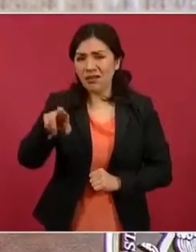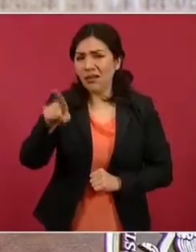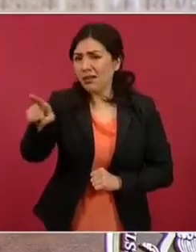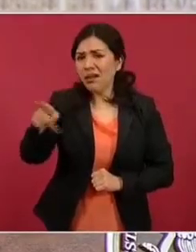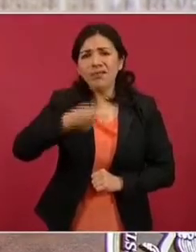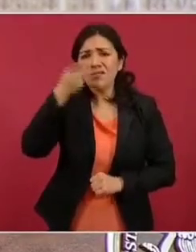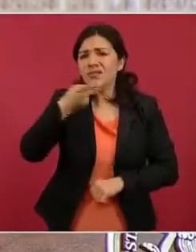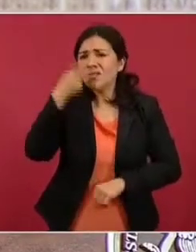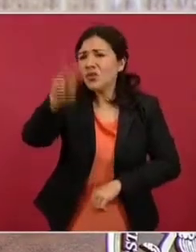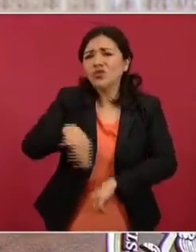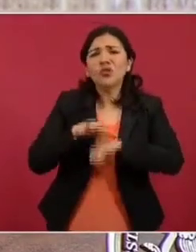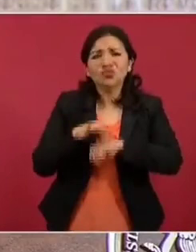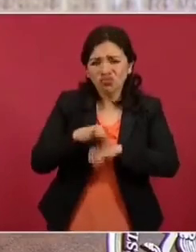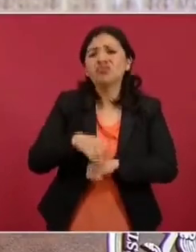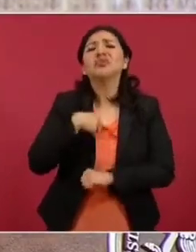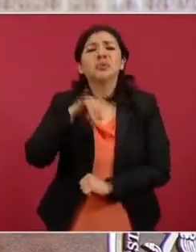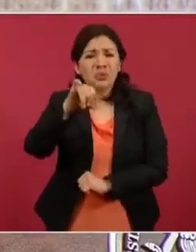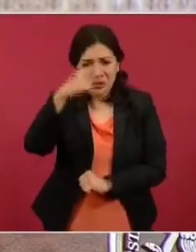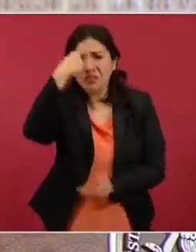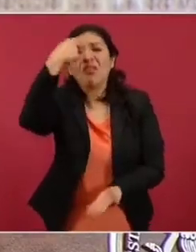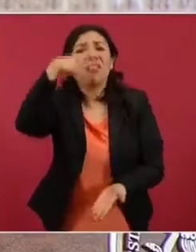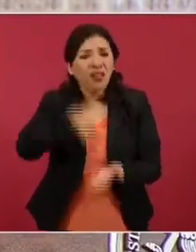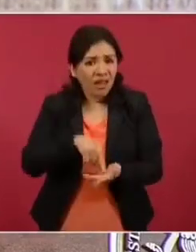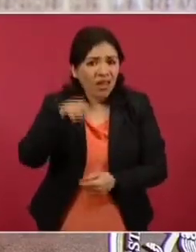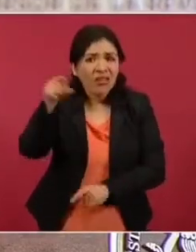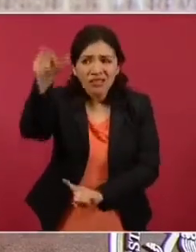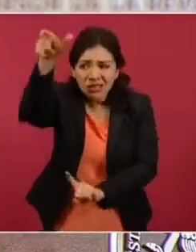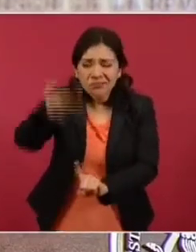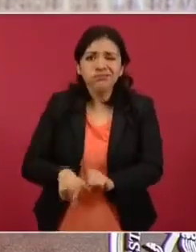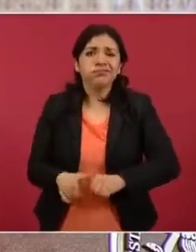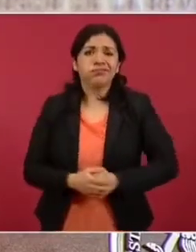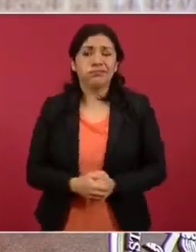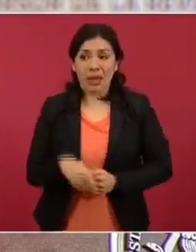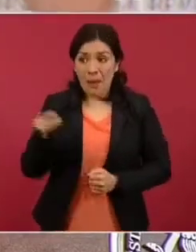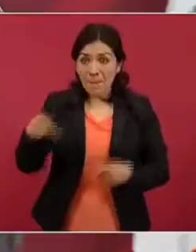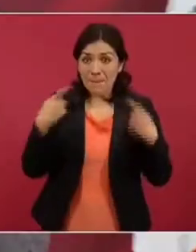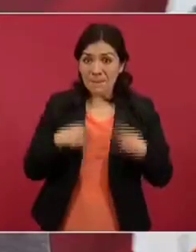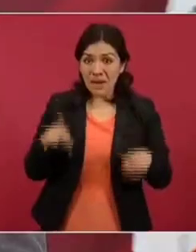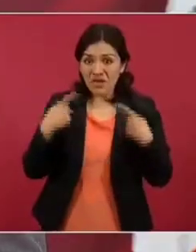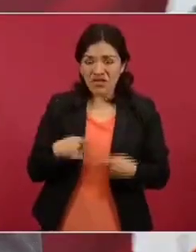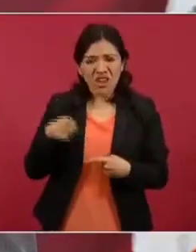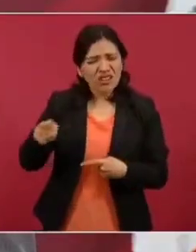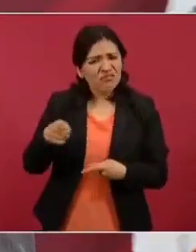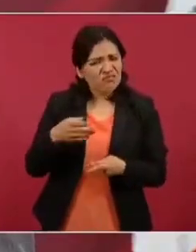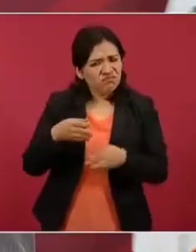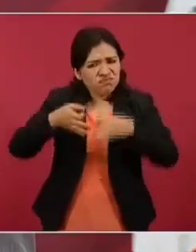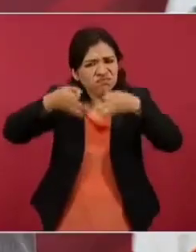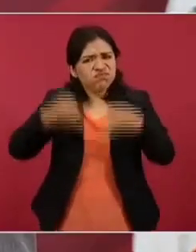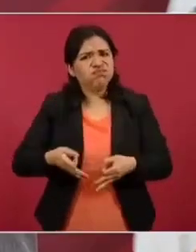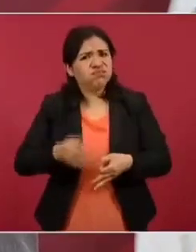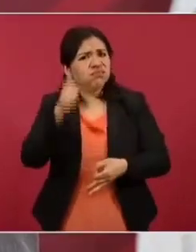le creo, porque él es un agente recta,